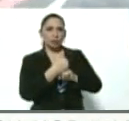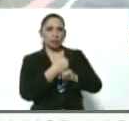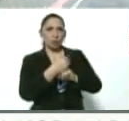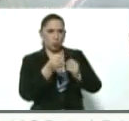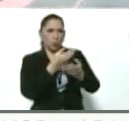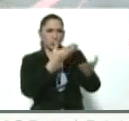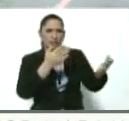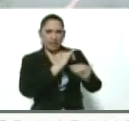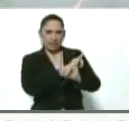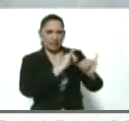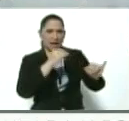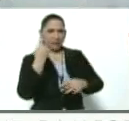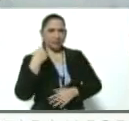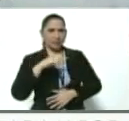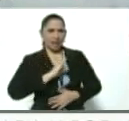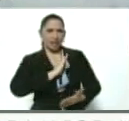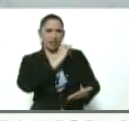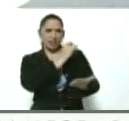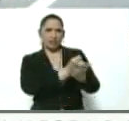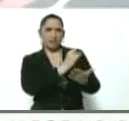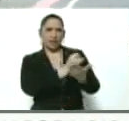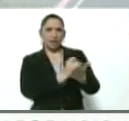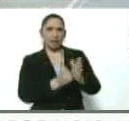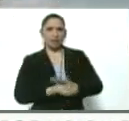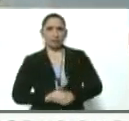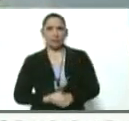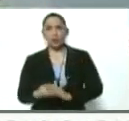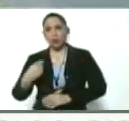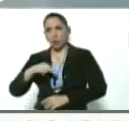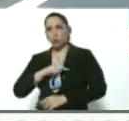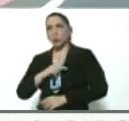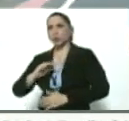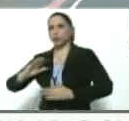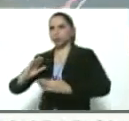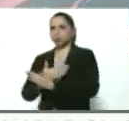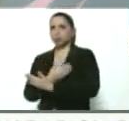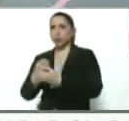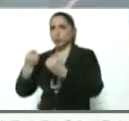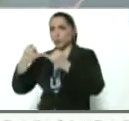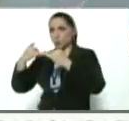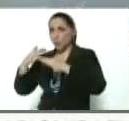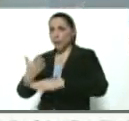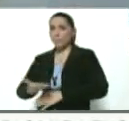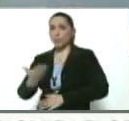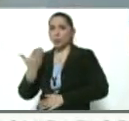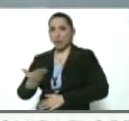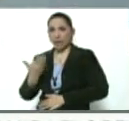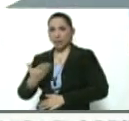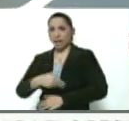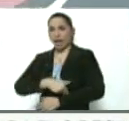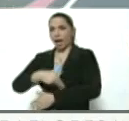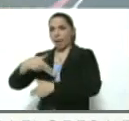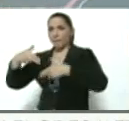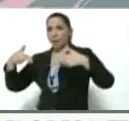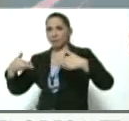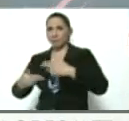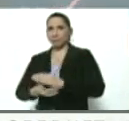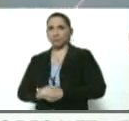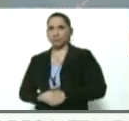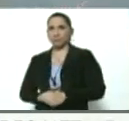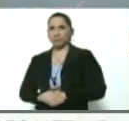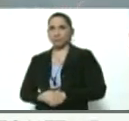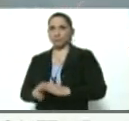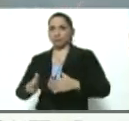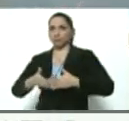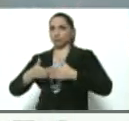ya las tienen identificadas? Hemos capturado un número importante de armas En las